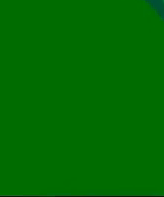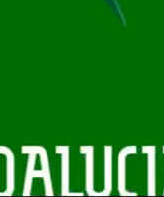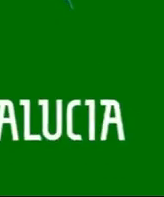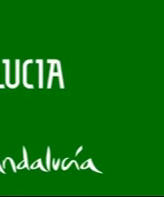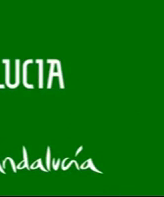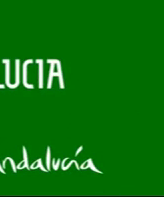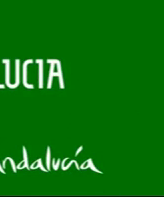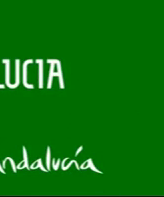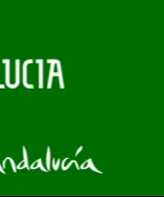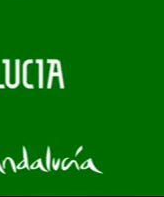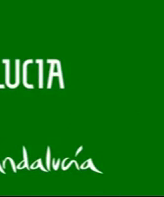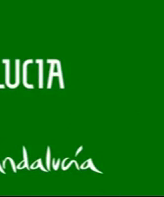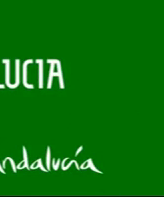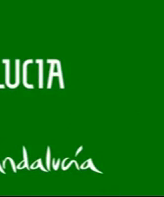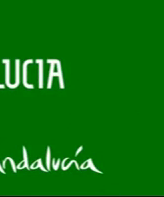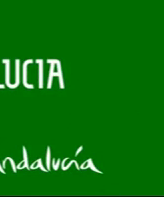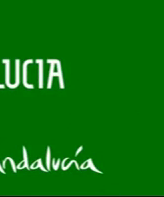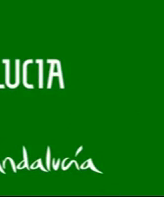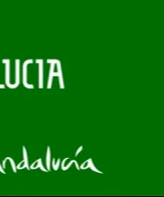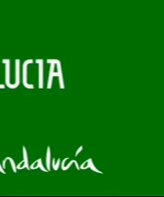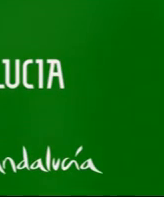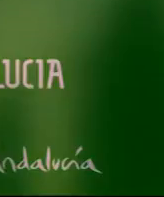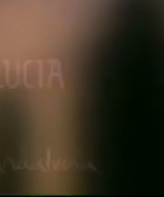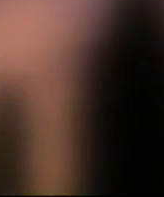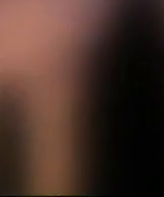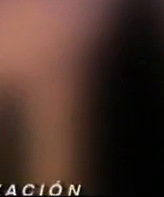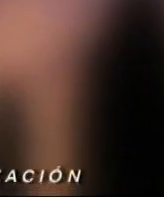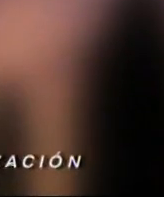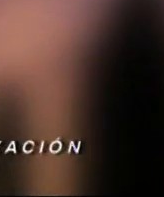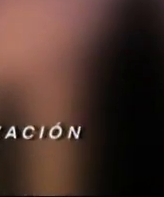Consejería de Turismo, Comercio y Deporte. Junta de Andalucía.